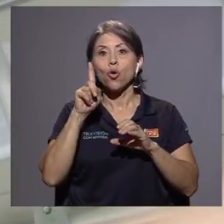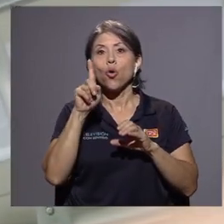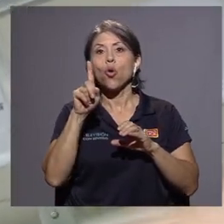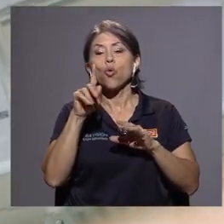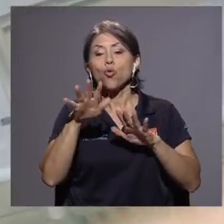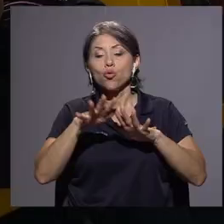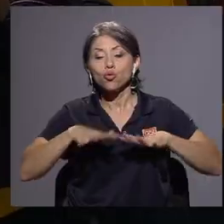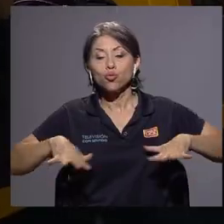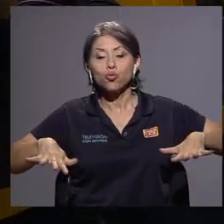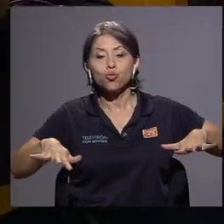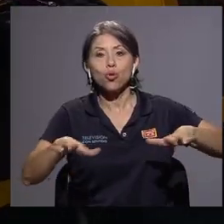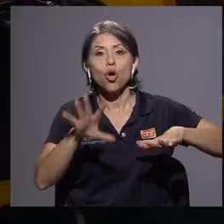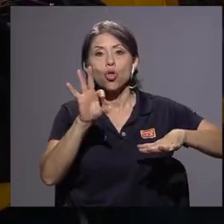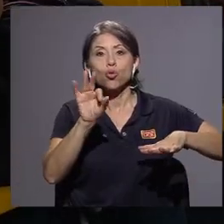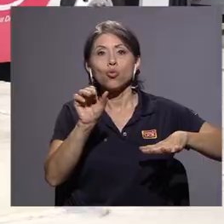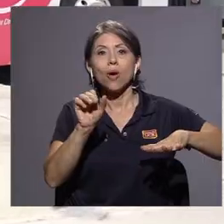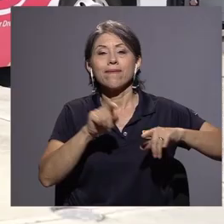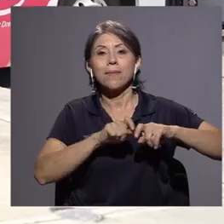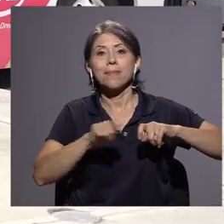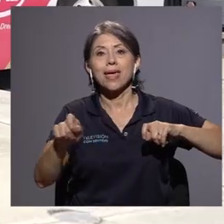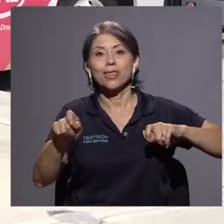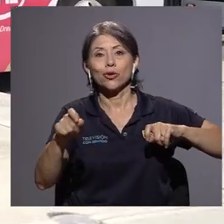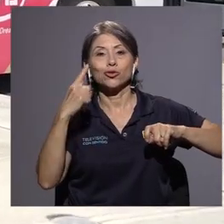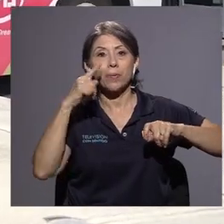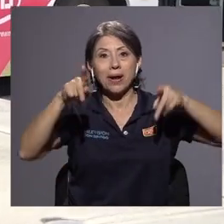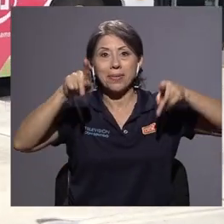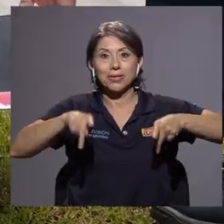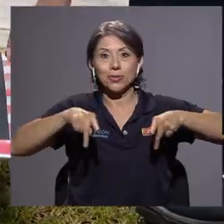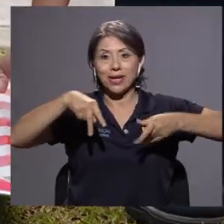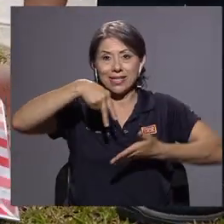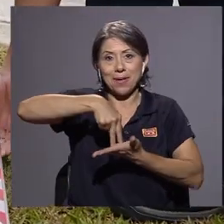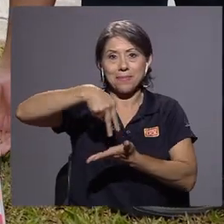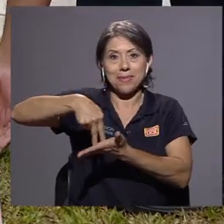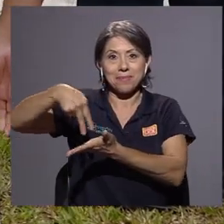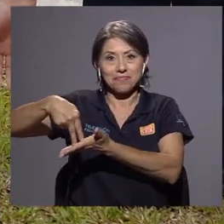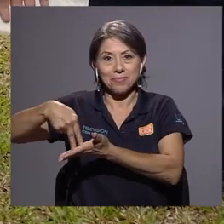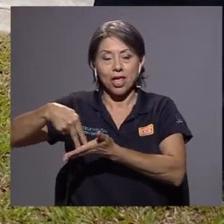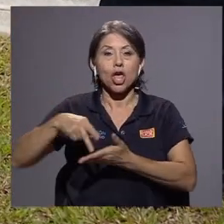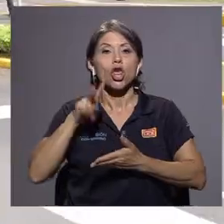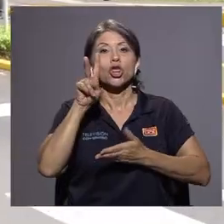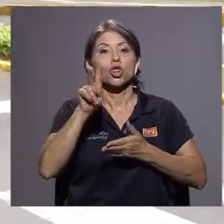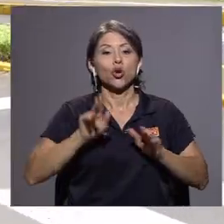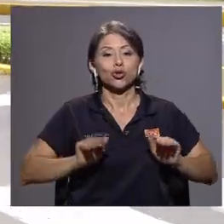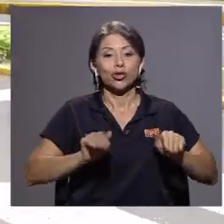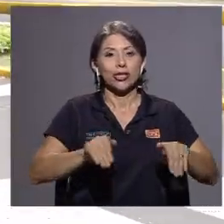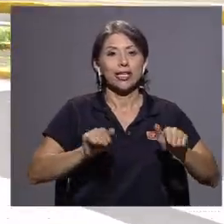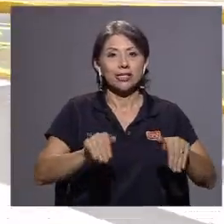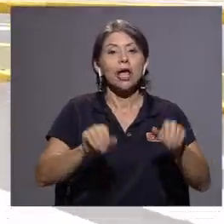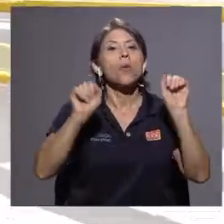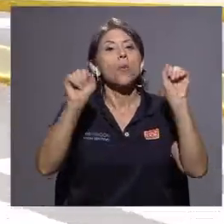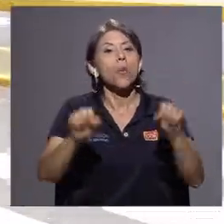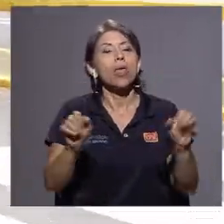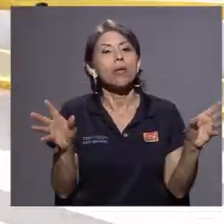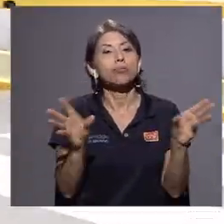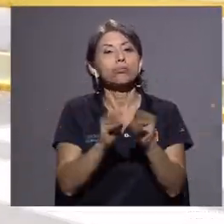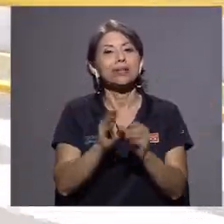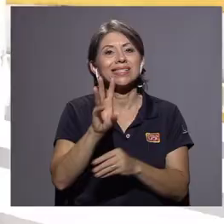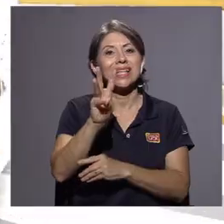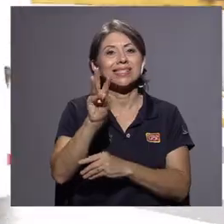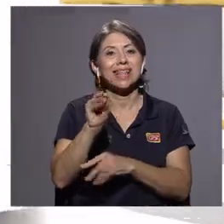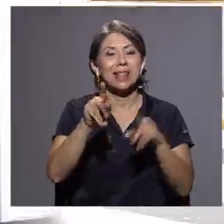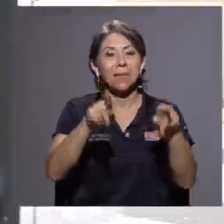de 9 metros cuadrados para los pasajeros a pie, dos sillas de ruedas y puede transportar 60 pasajeros.